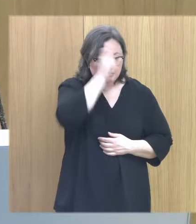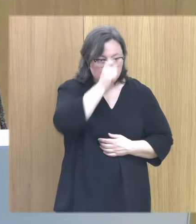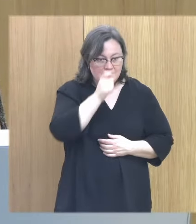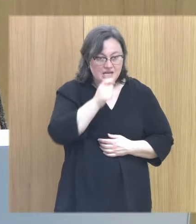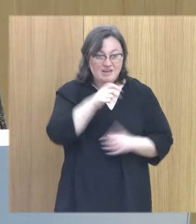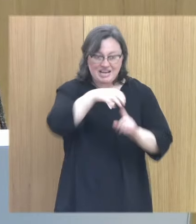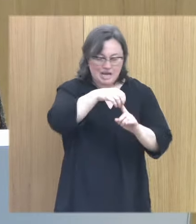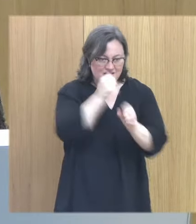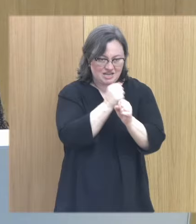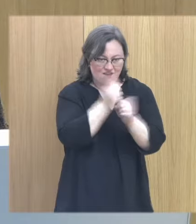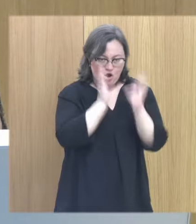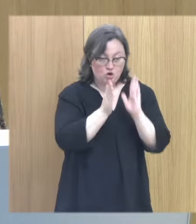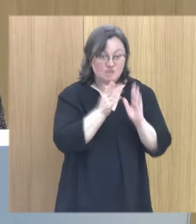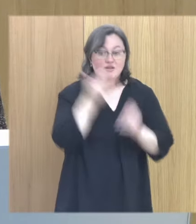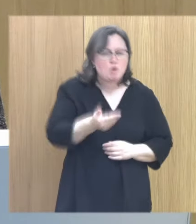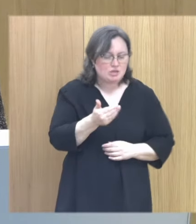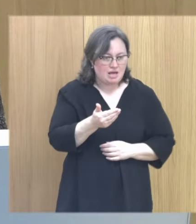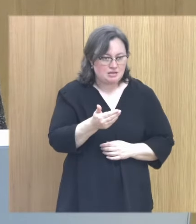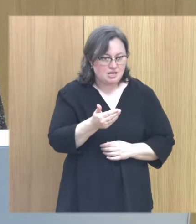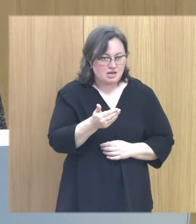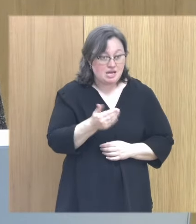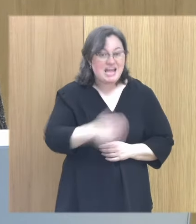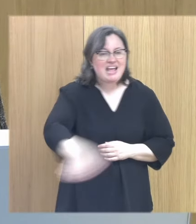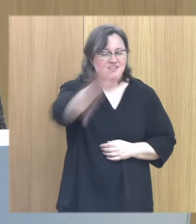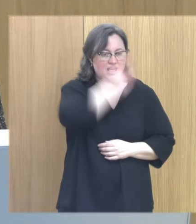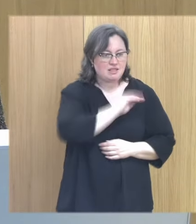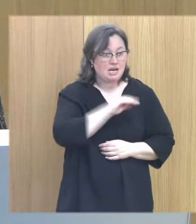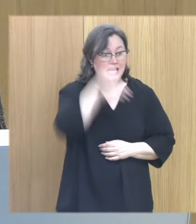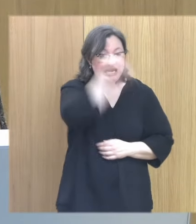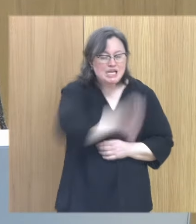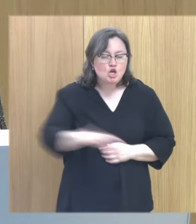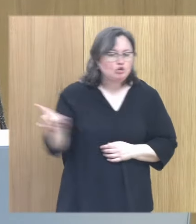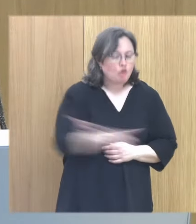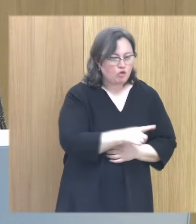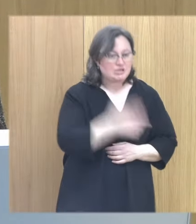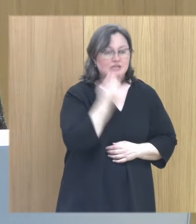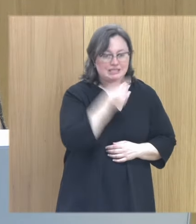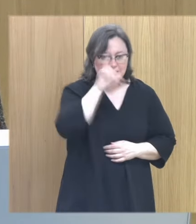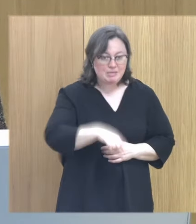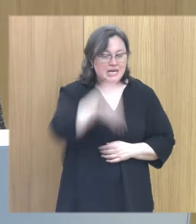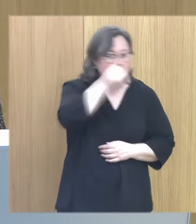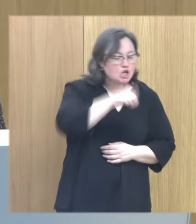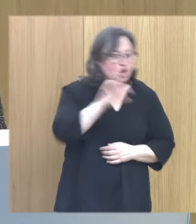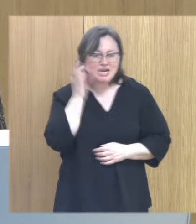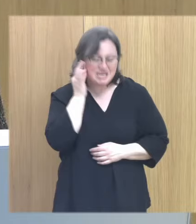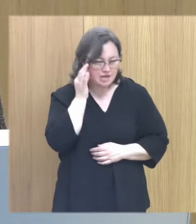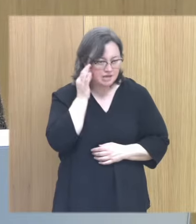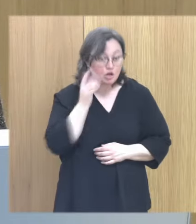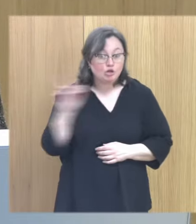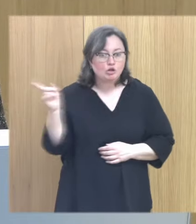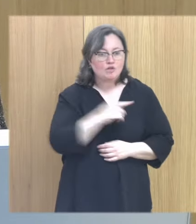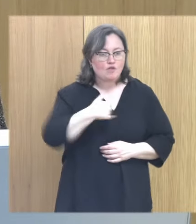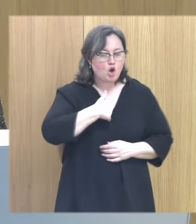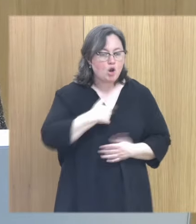una de las claves del trabajo. Y es importante entender que todos los niños, niñas y adolescentes, sean niños o niñas, están